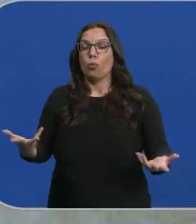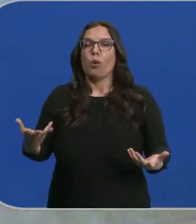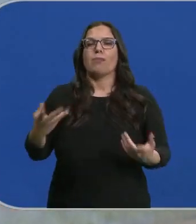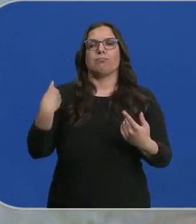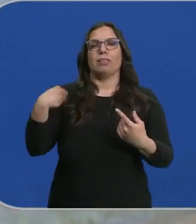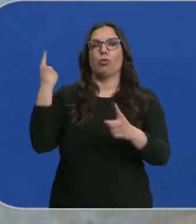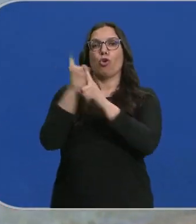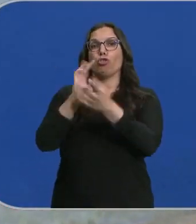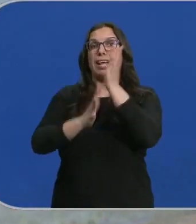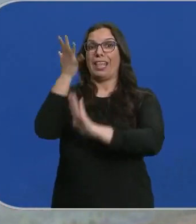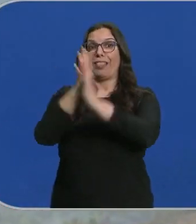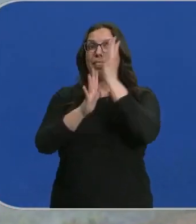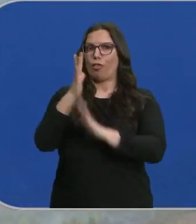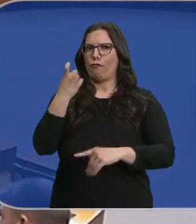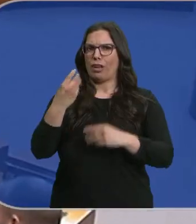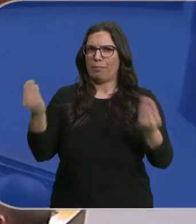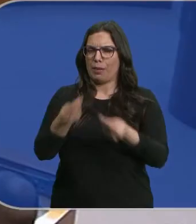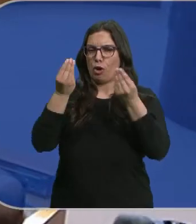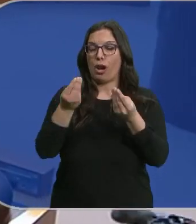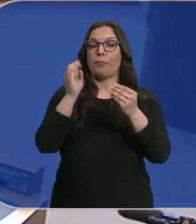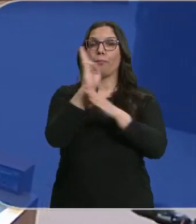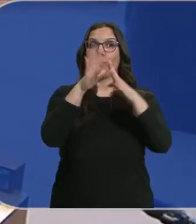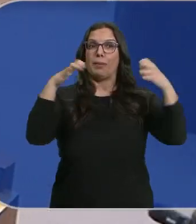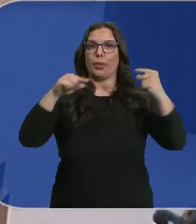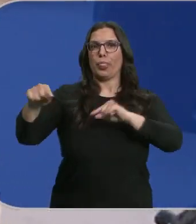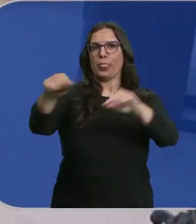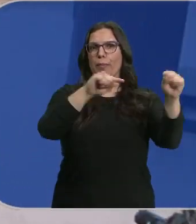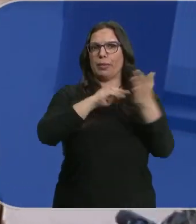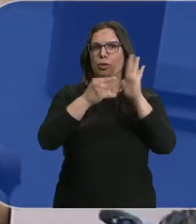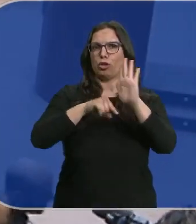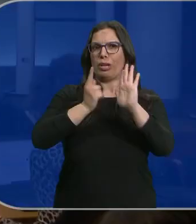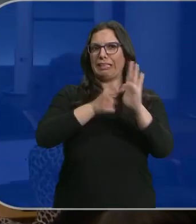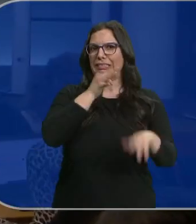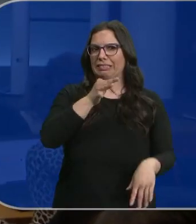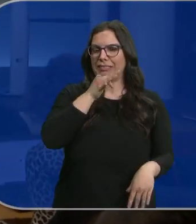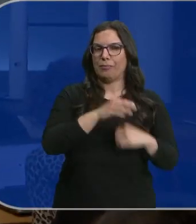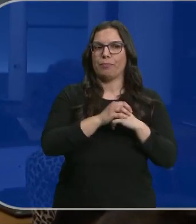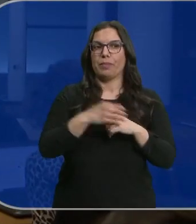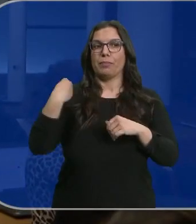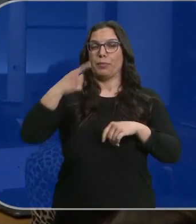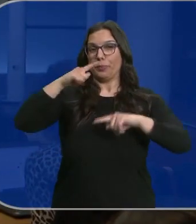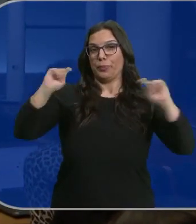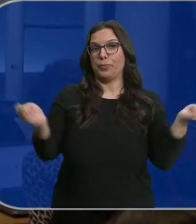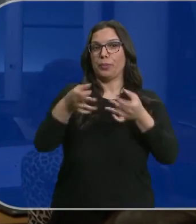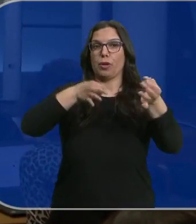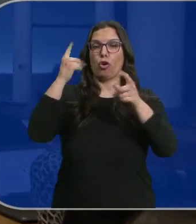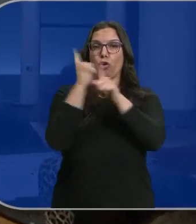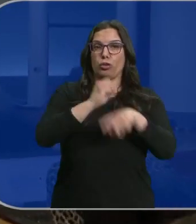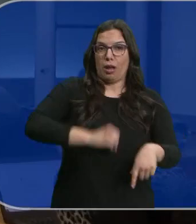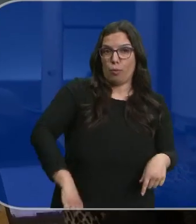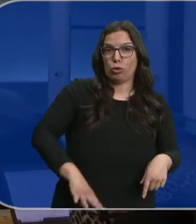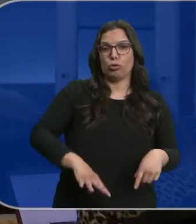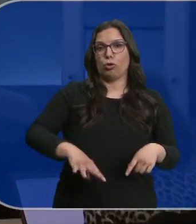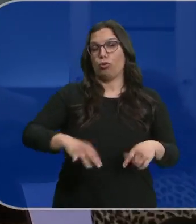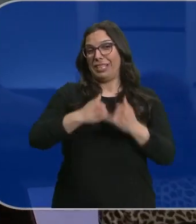operativo para hacer frente a los nuevos incendios. Que en el Parlamento no se ha debatido aún ningún proyecto de ley. El anunciado protocolo antiaborto, la